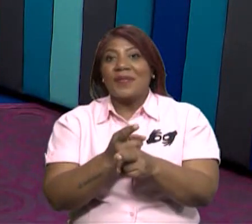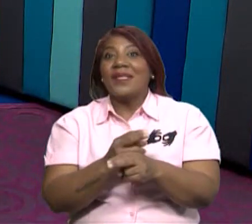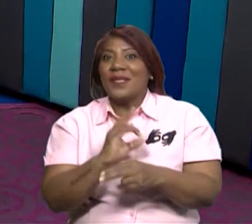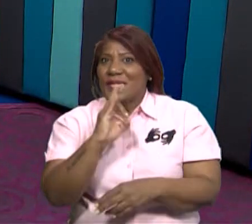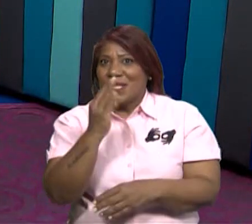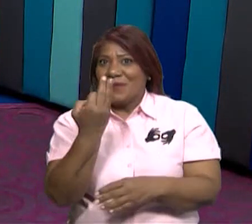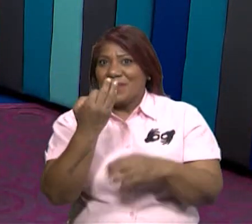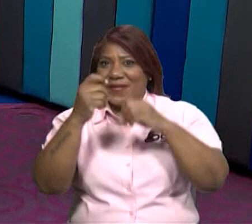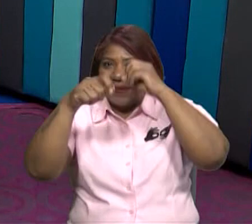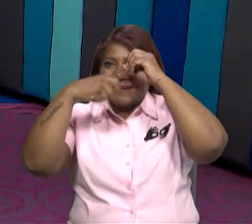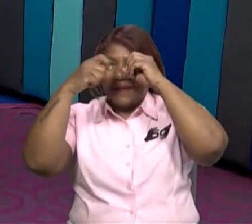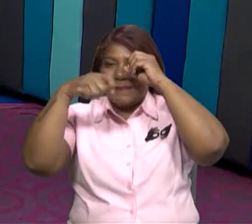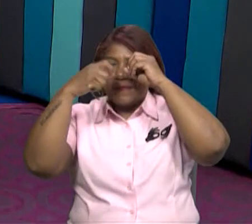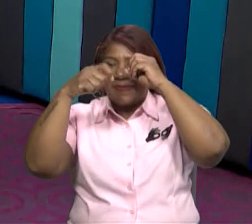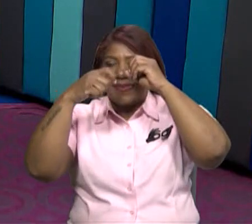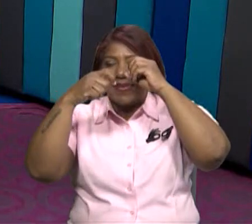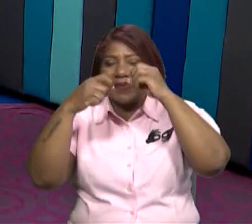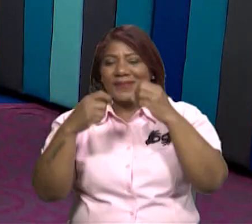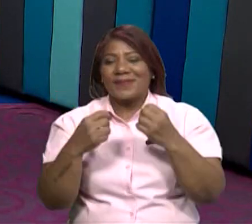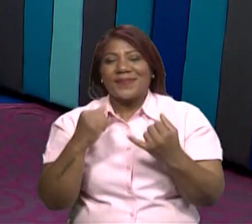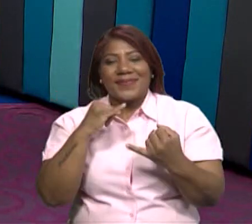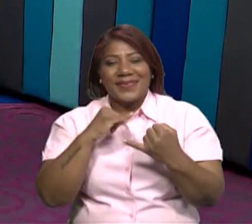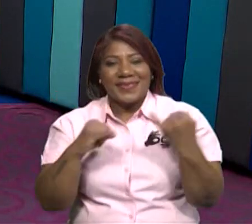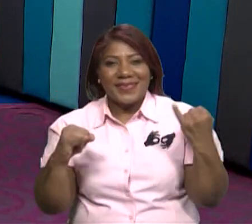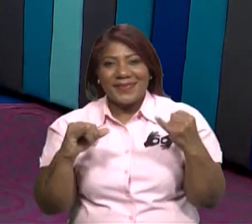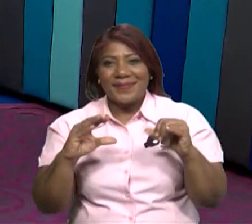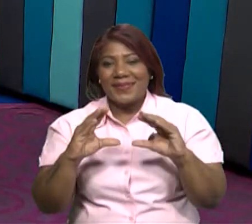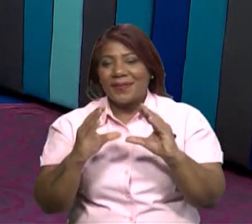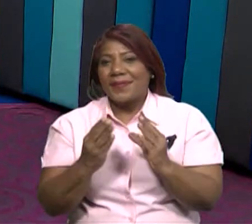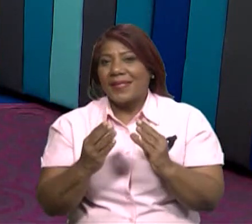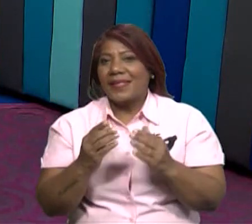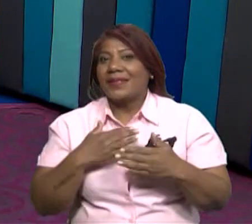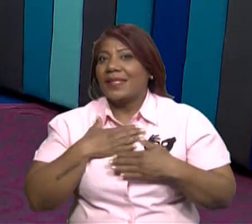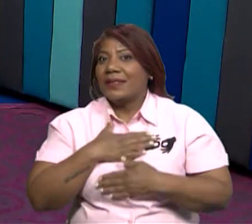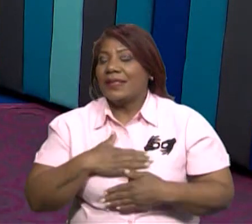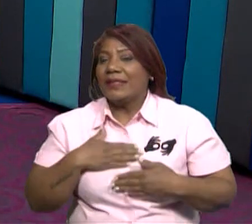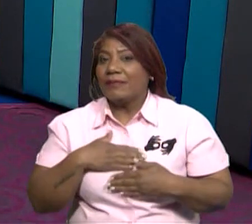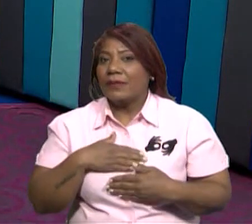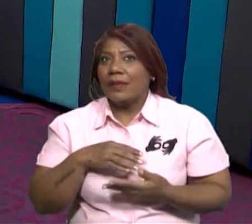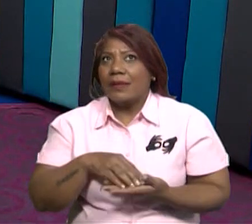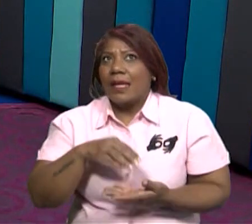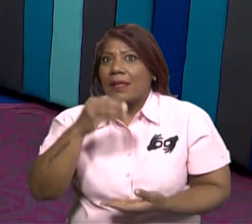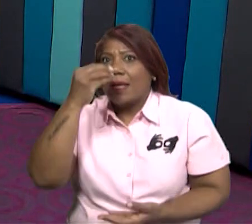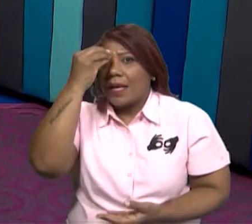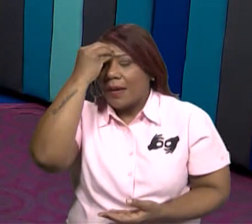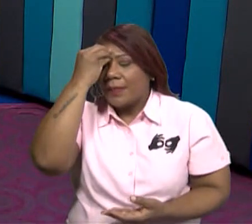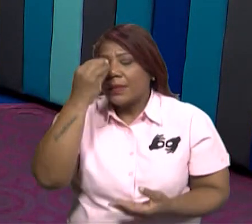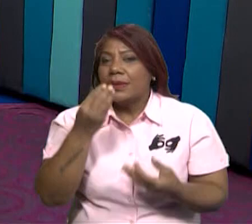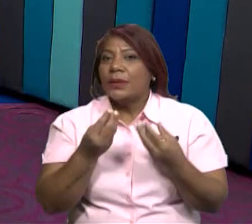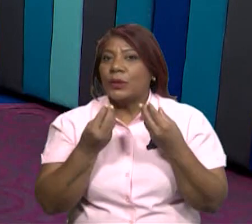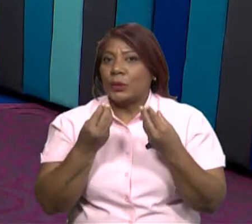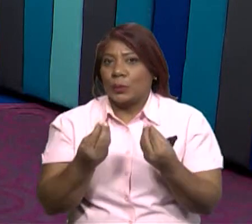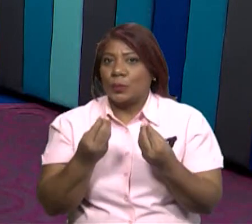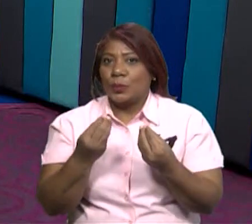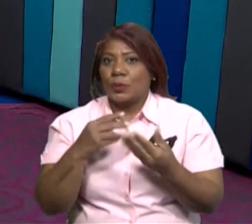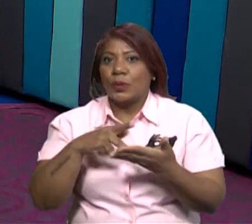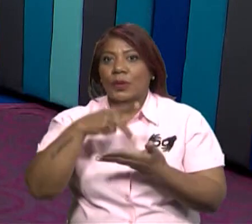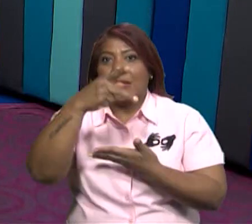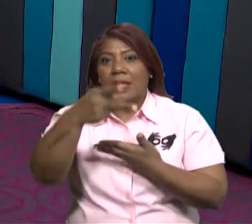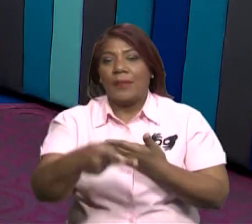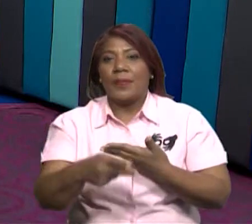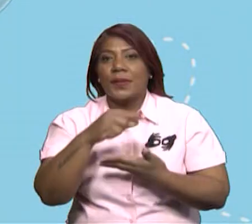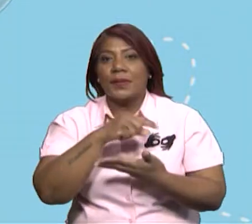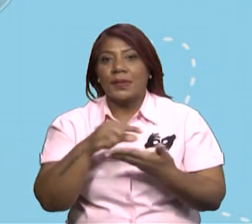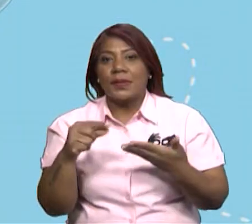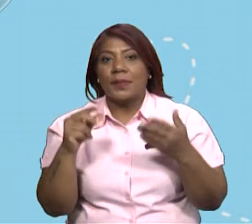Así que bueno, de esta manera, estimados estudiantes, espero que hayan disfrutado y hayan hecho conciencia de esta clase. La próxima semana vamos a estar viendo